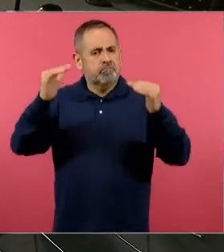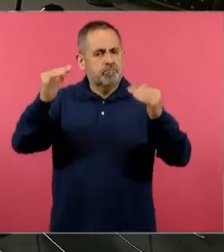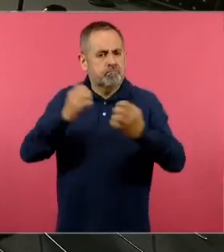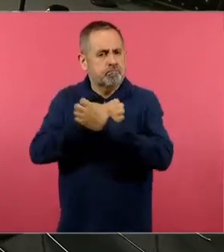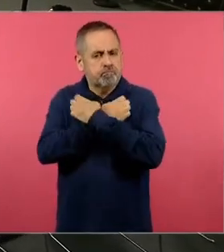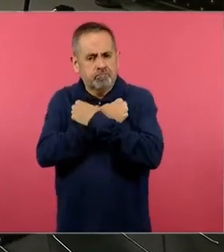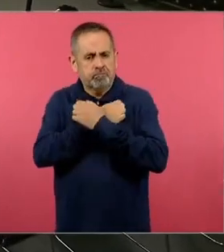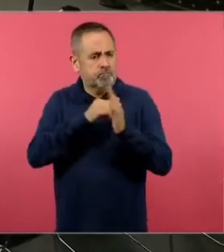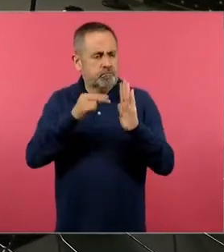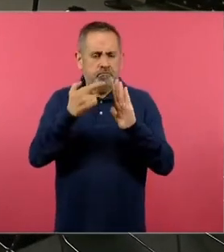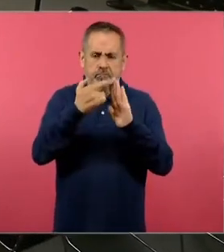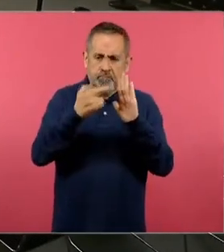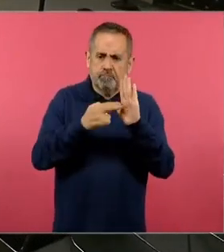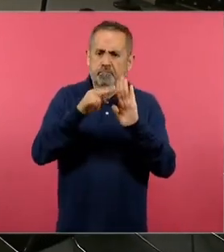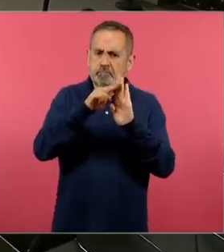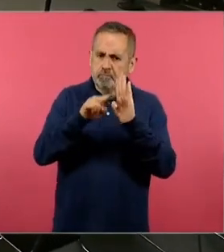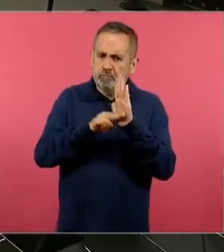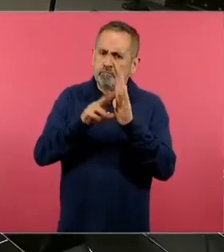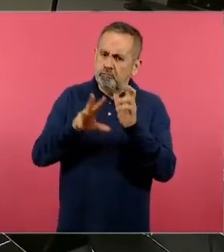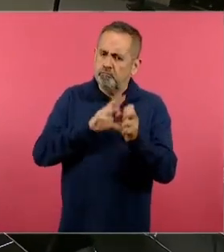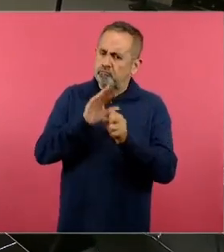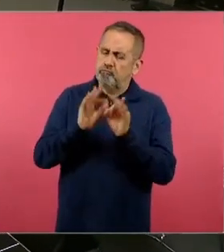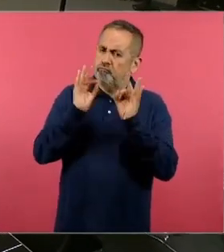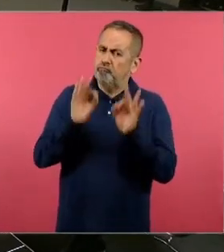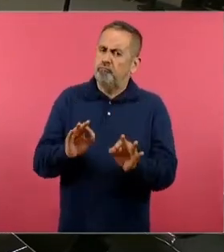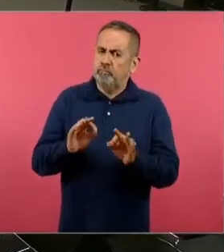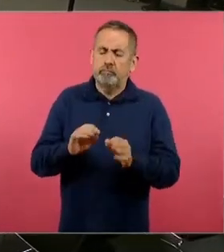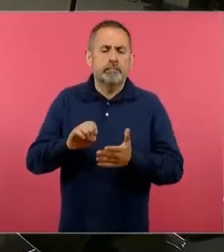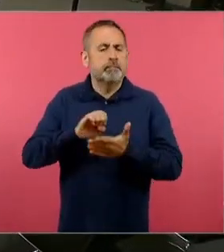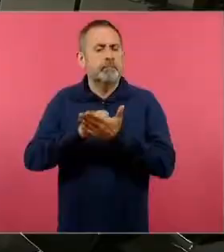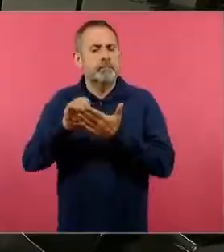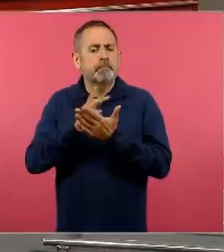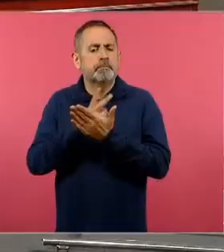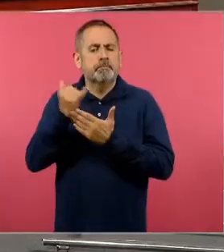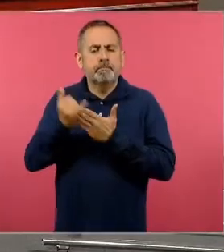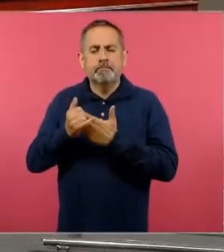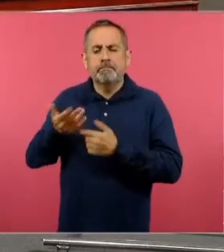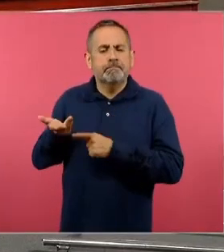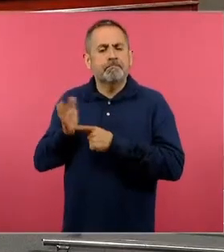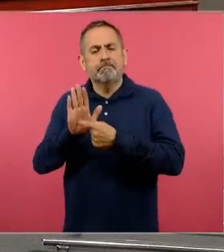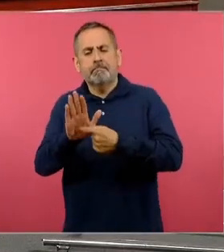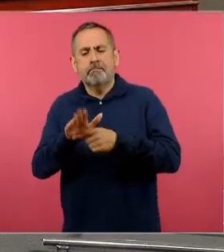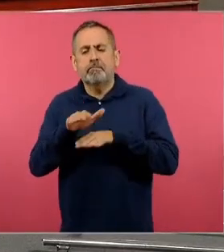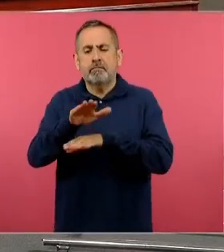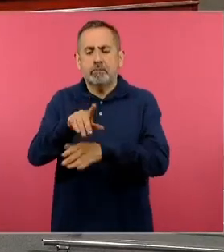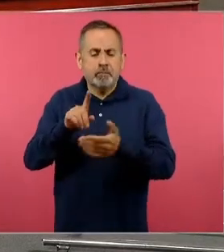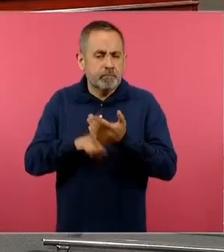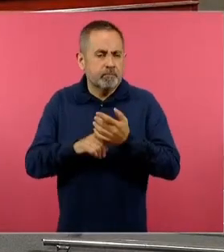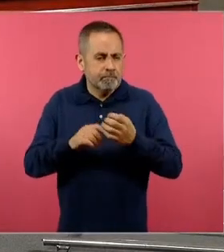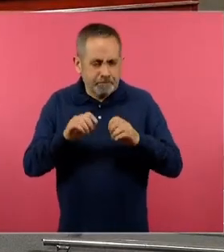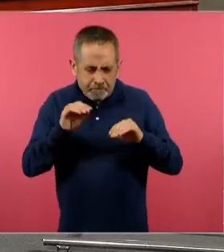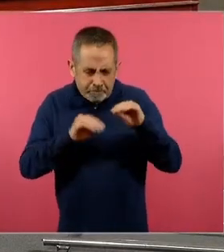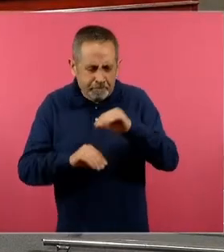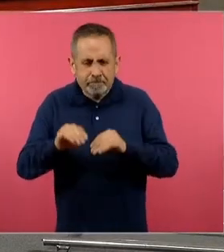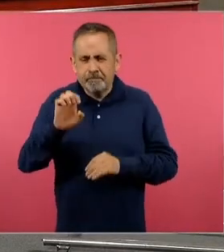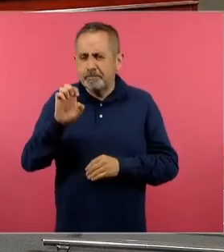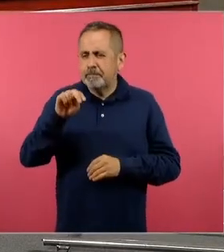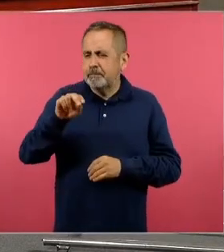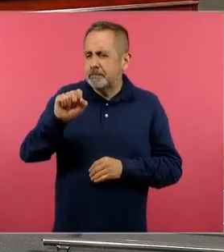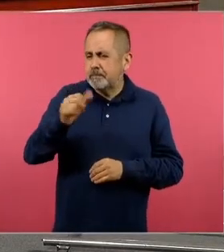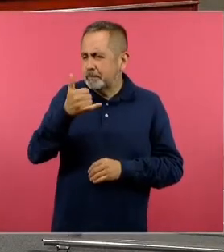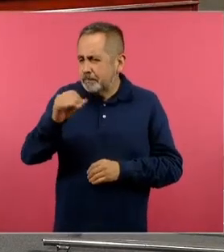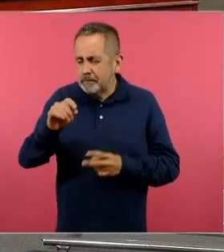las normas, las estructuras, por ejemplo, el proyecto que presentaba el maestro sobre los ensayos o sobre la